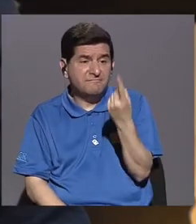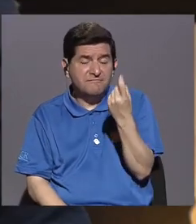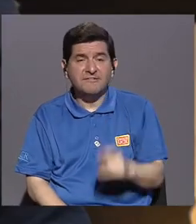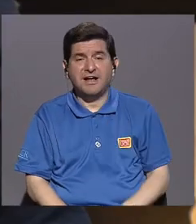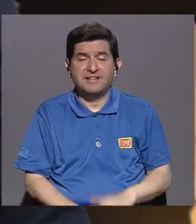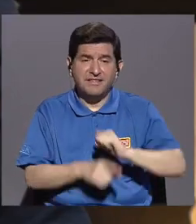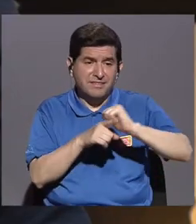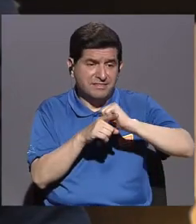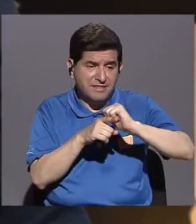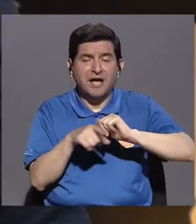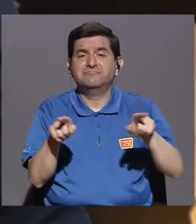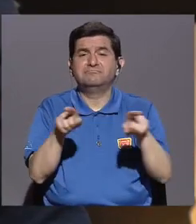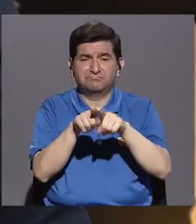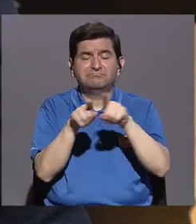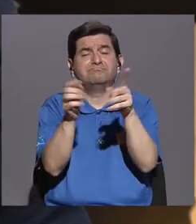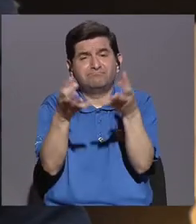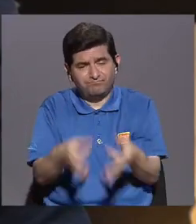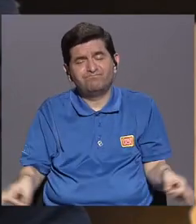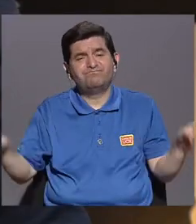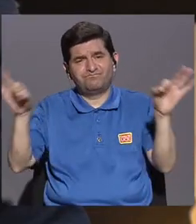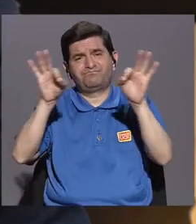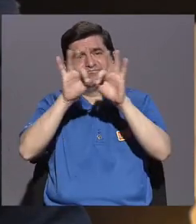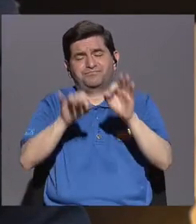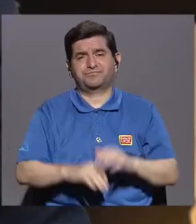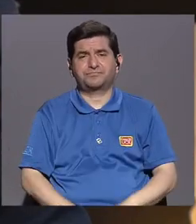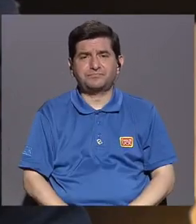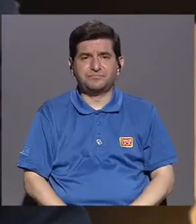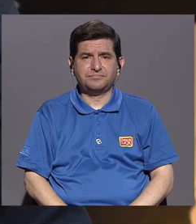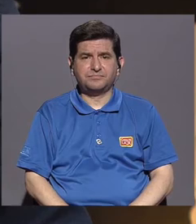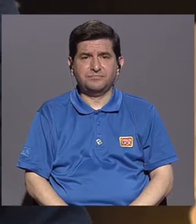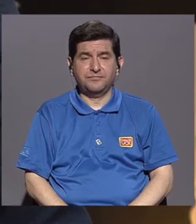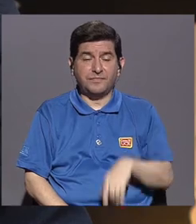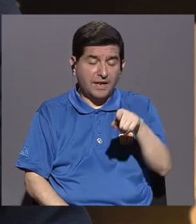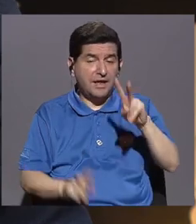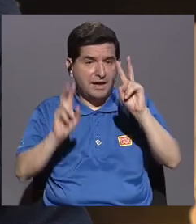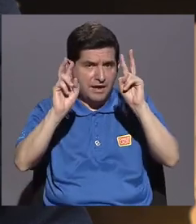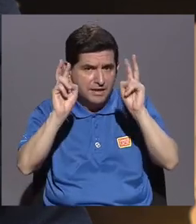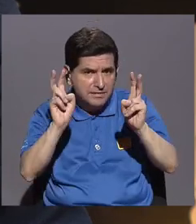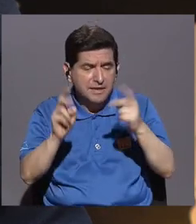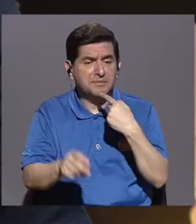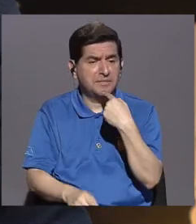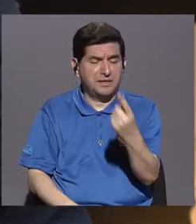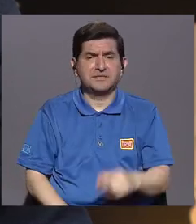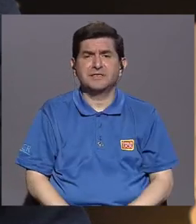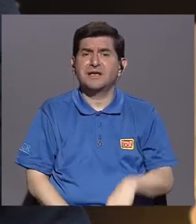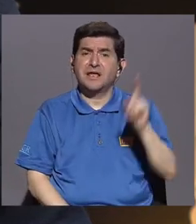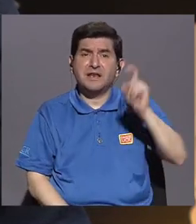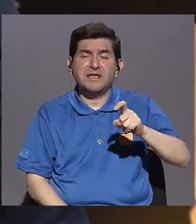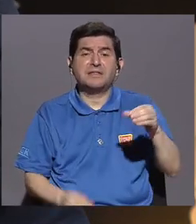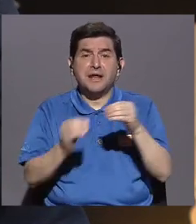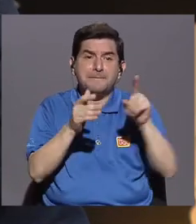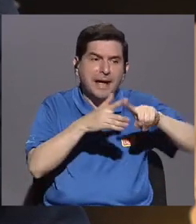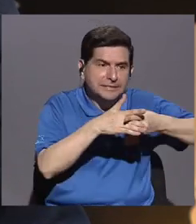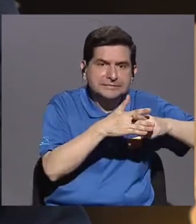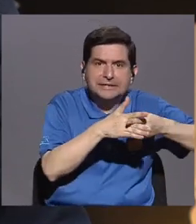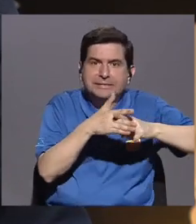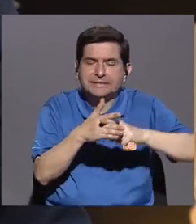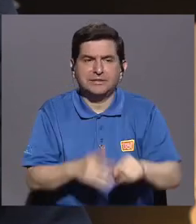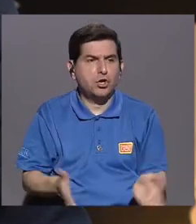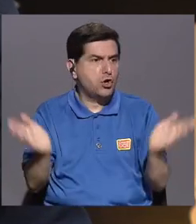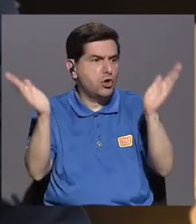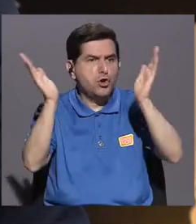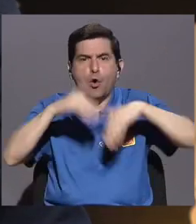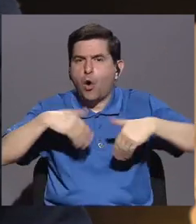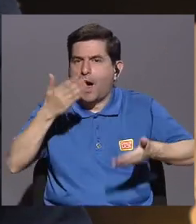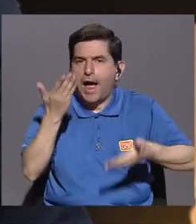capacitación también es fundamental. En este tema ellos dicen, bueno, necesitamos más herramientas. No